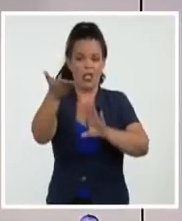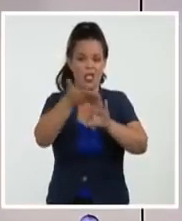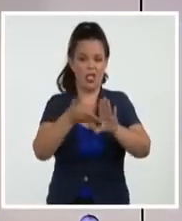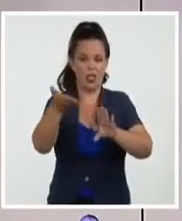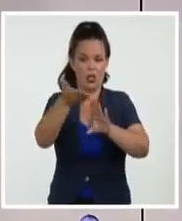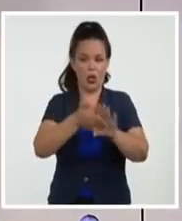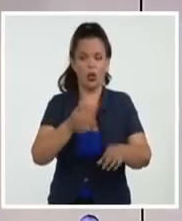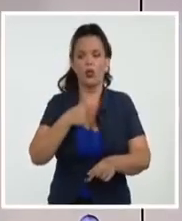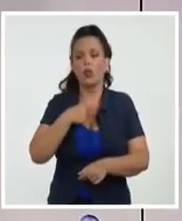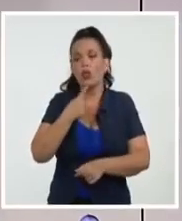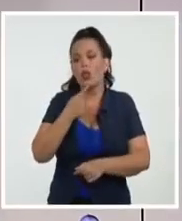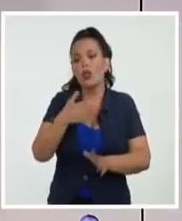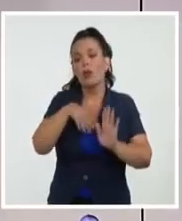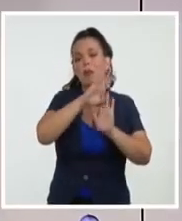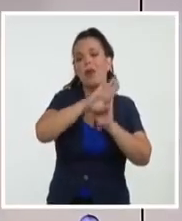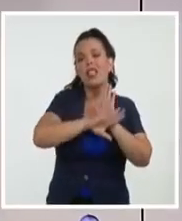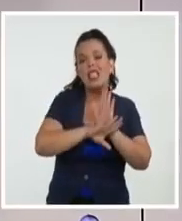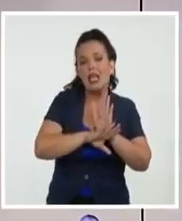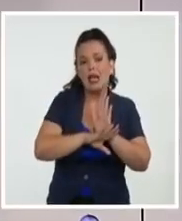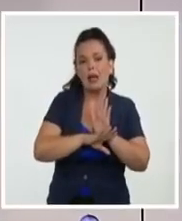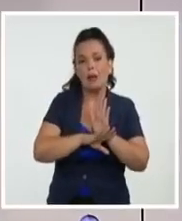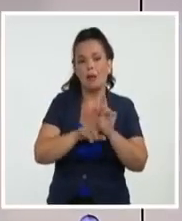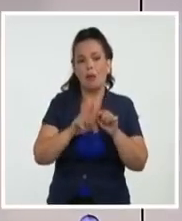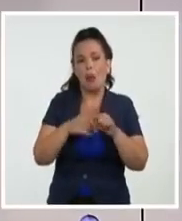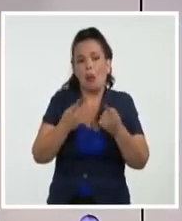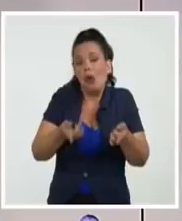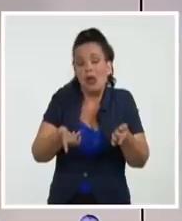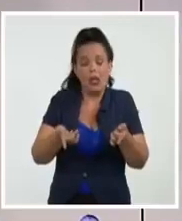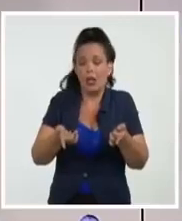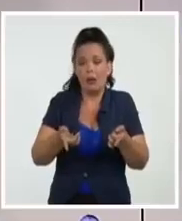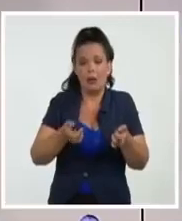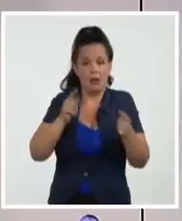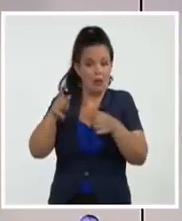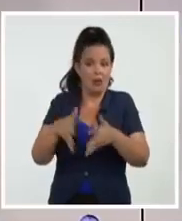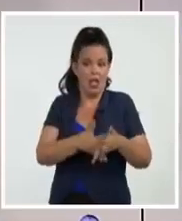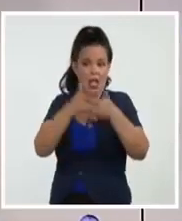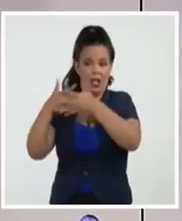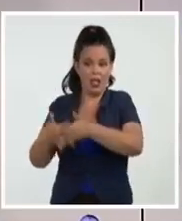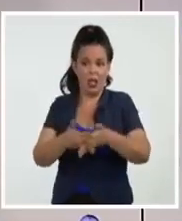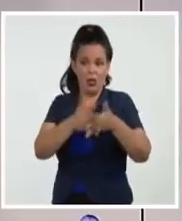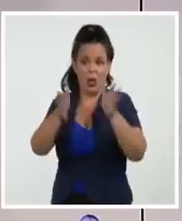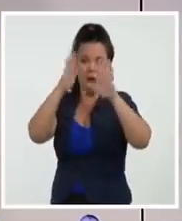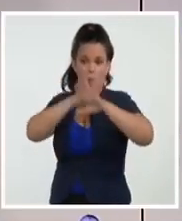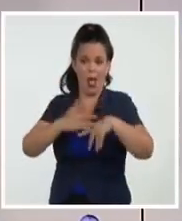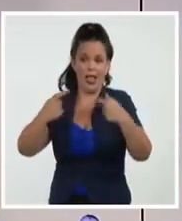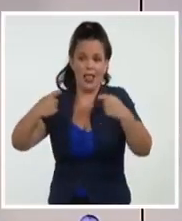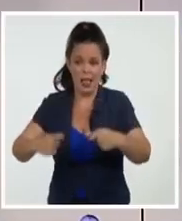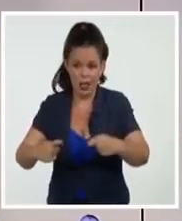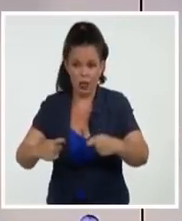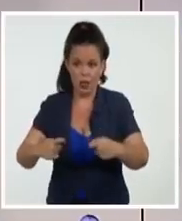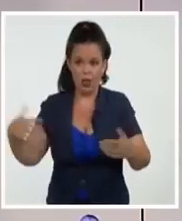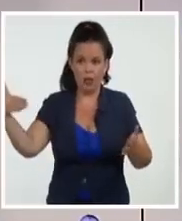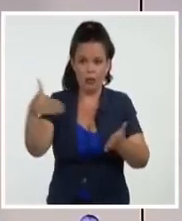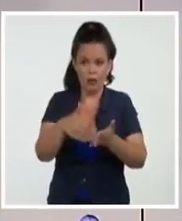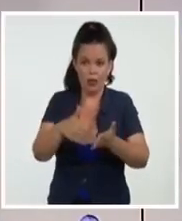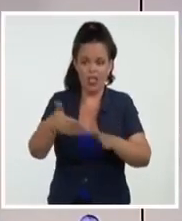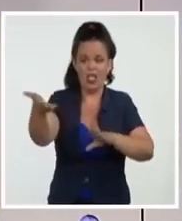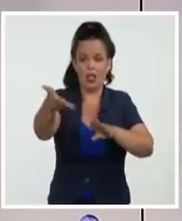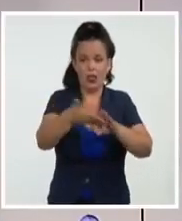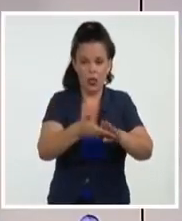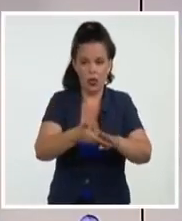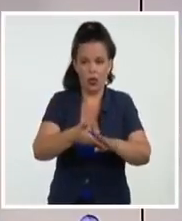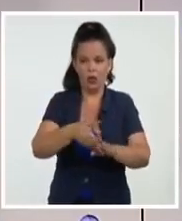porque ellos no tienen ni autoridad legal ni moral para sancionar a ningún cubano o entidad